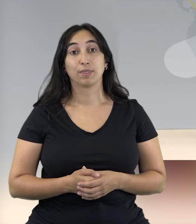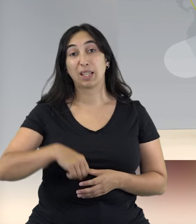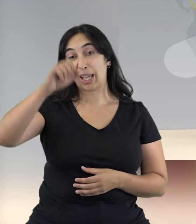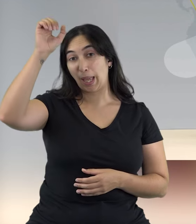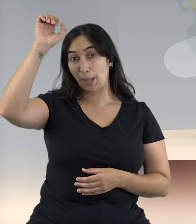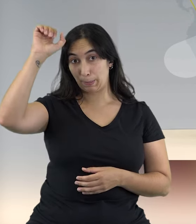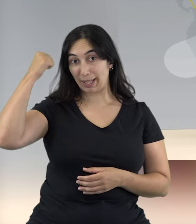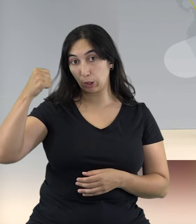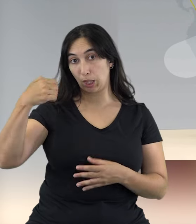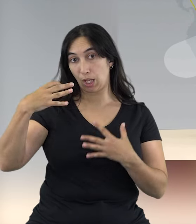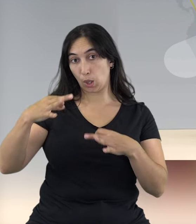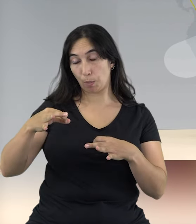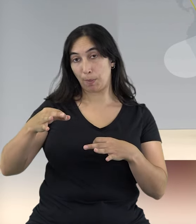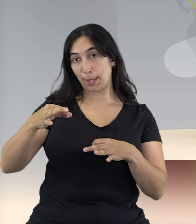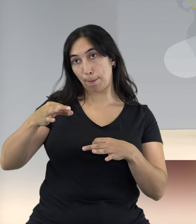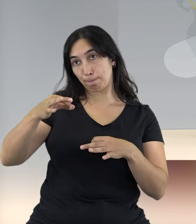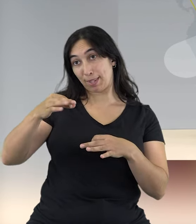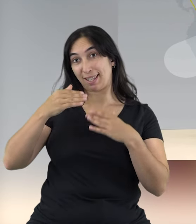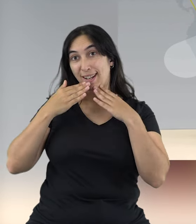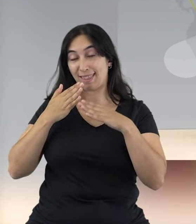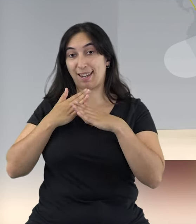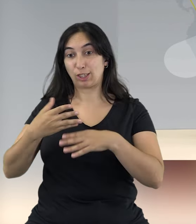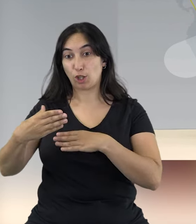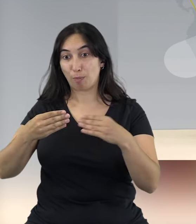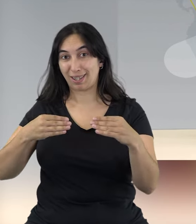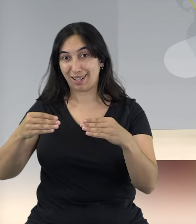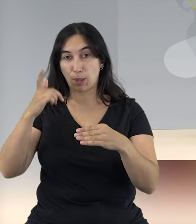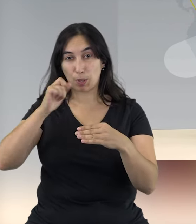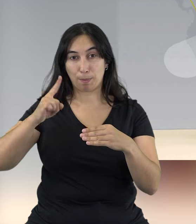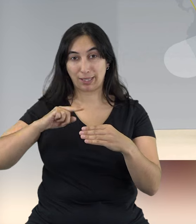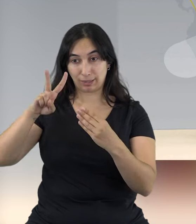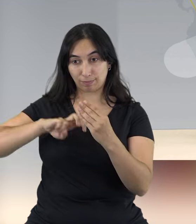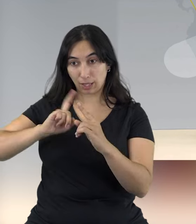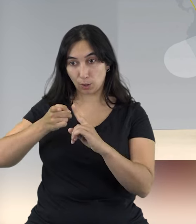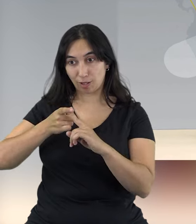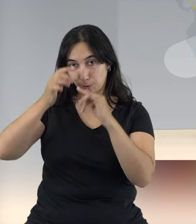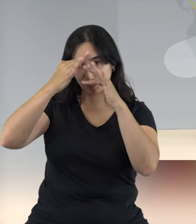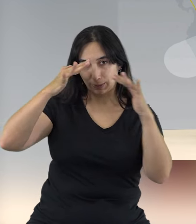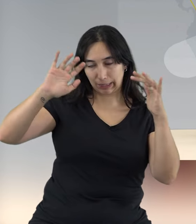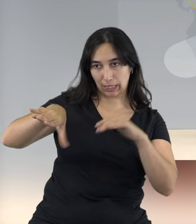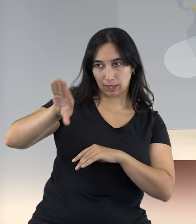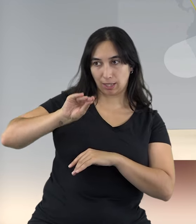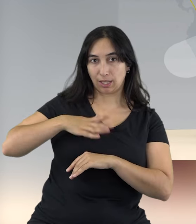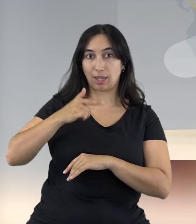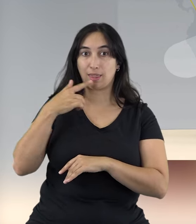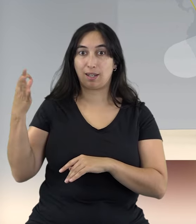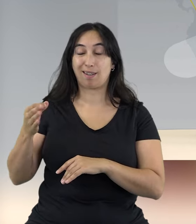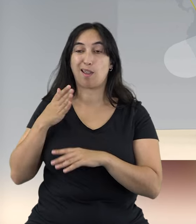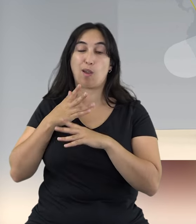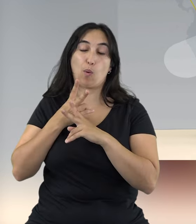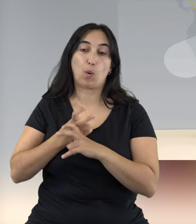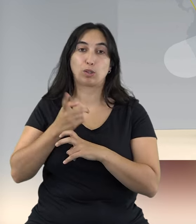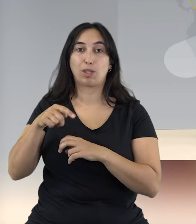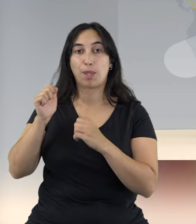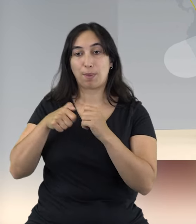La prehistoria, tradicionalmente, ha sido entendida a través de los restos materiales más duraderos que encontramos en los yacimientos arqueológicos, esto es, huesos y